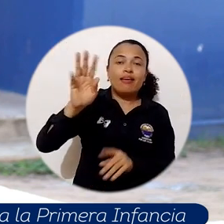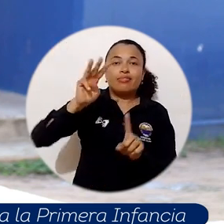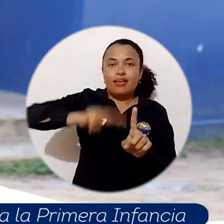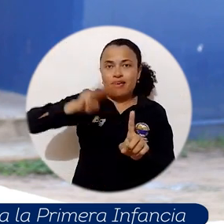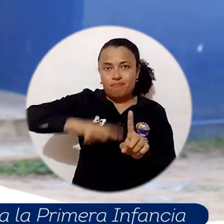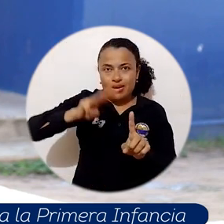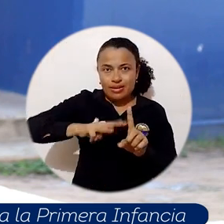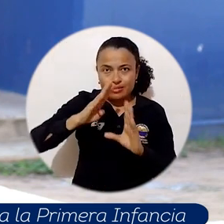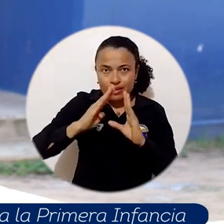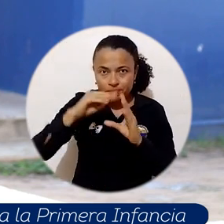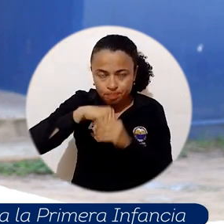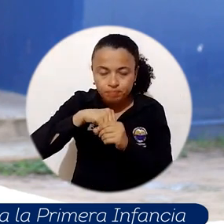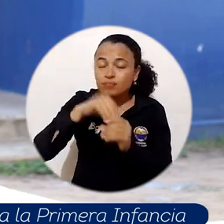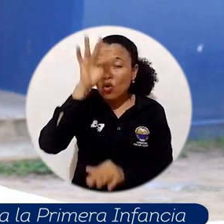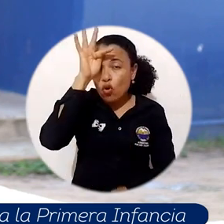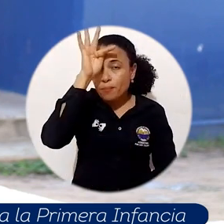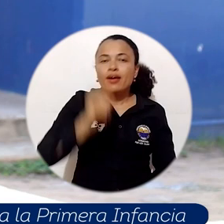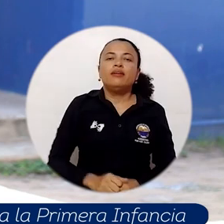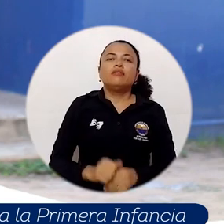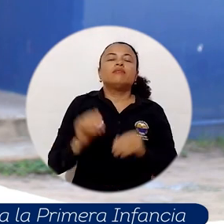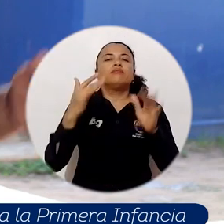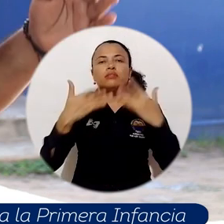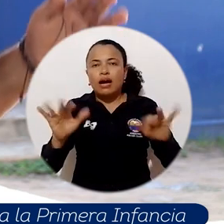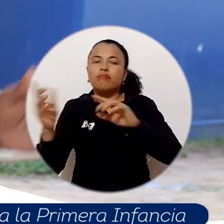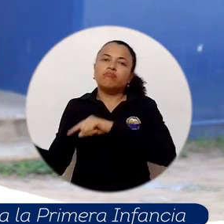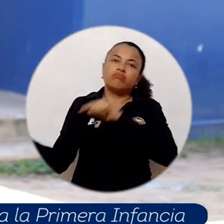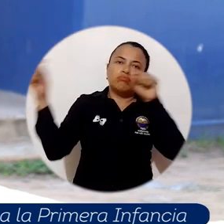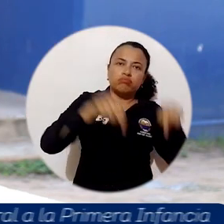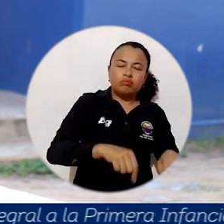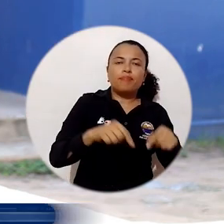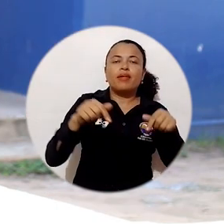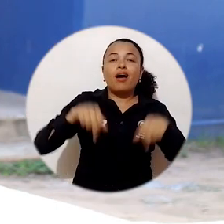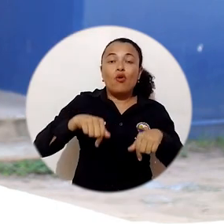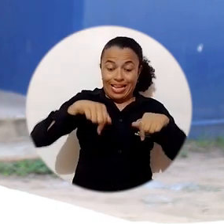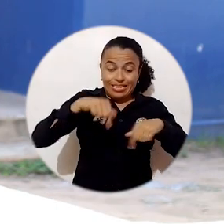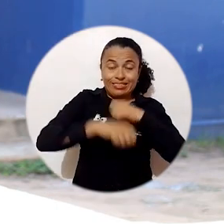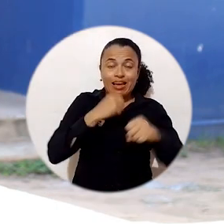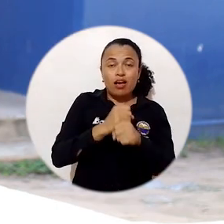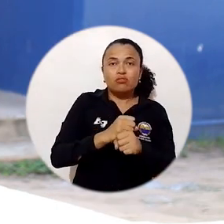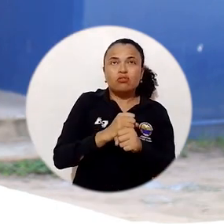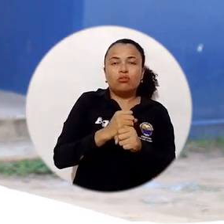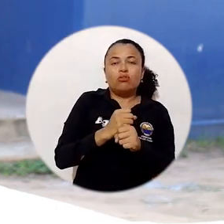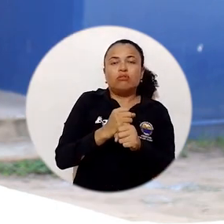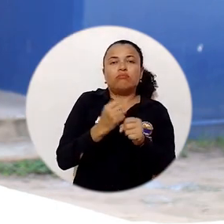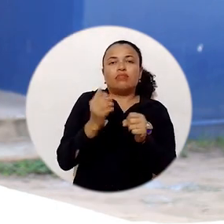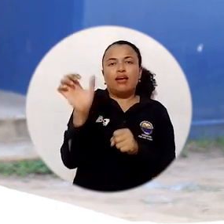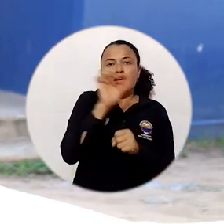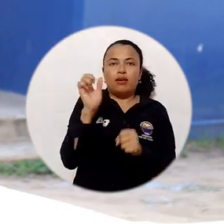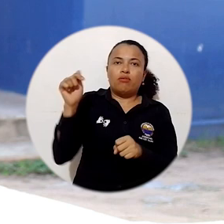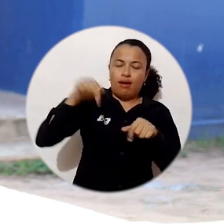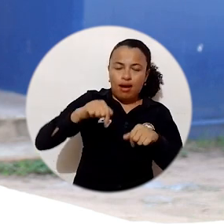y regreso a mi pueblo en enero de este año y estoy en ese proceso de recuperación. Retomo